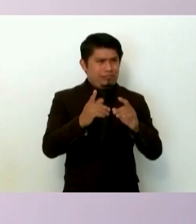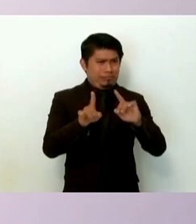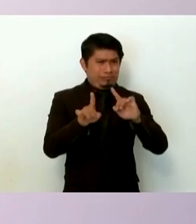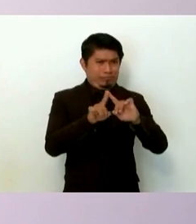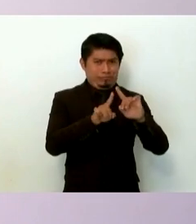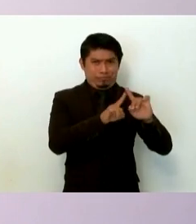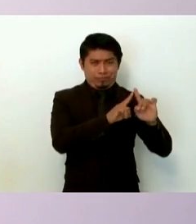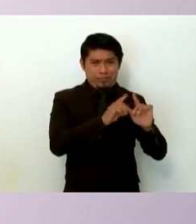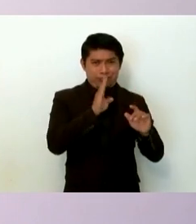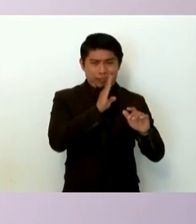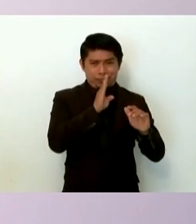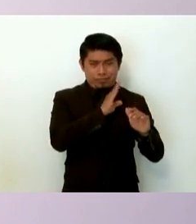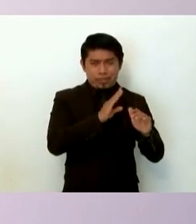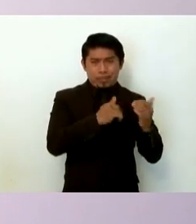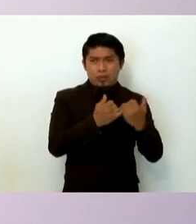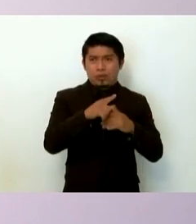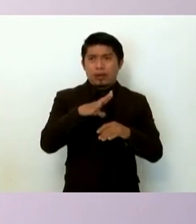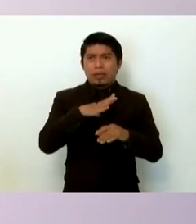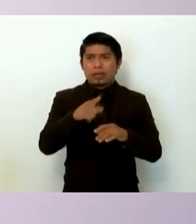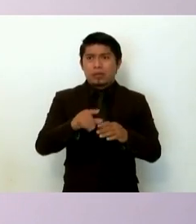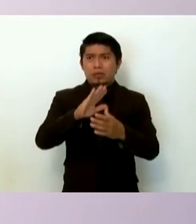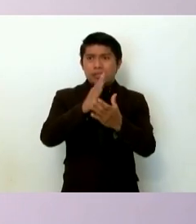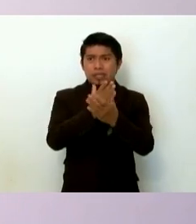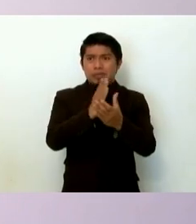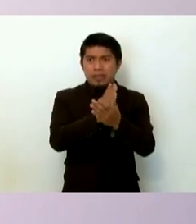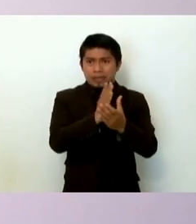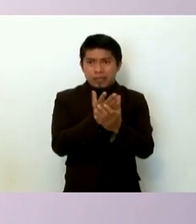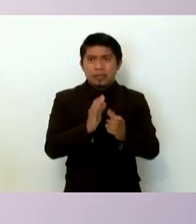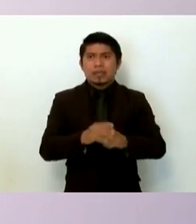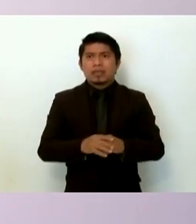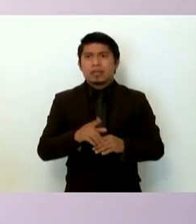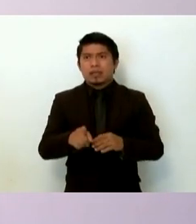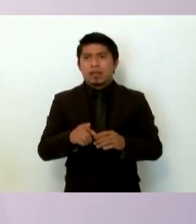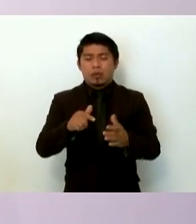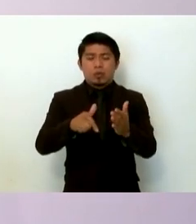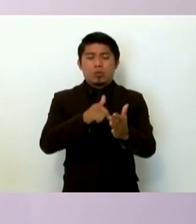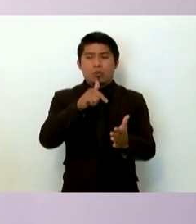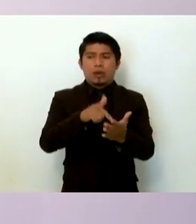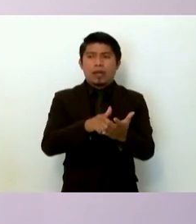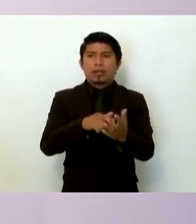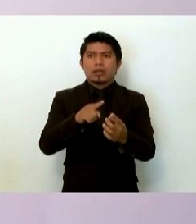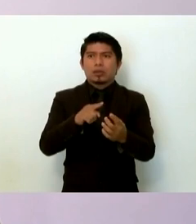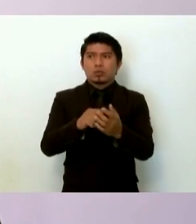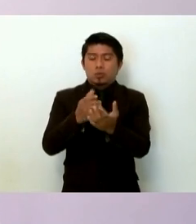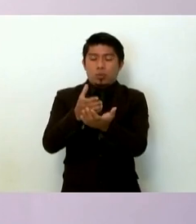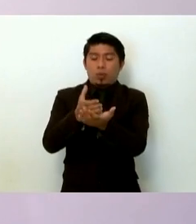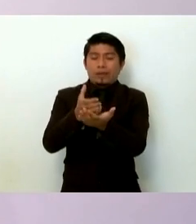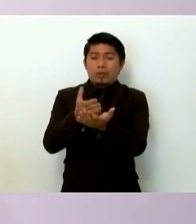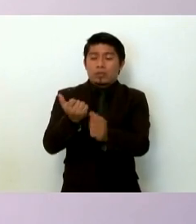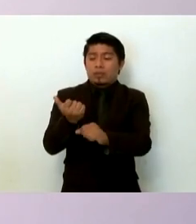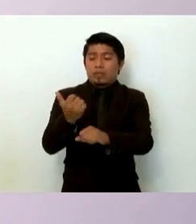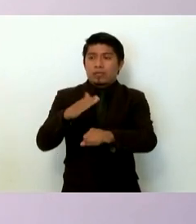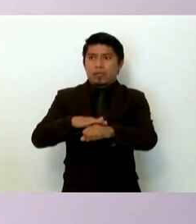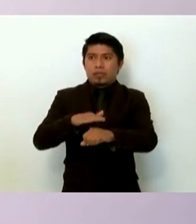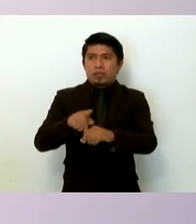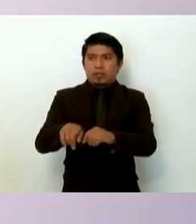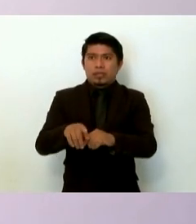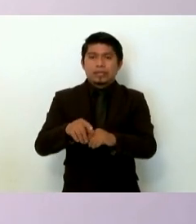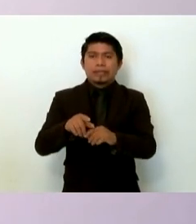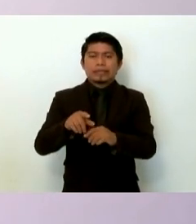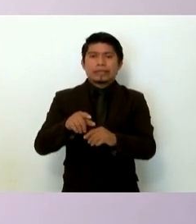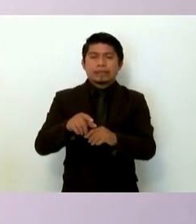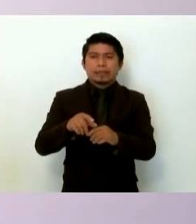anomalías como la integración plena de los expedientes la ubicación de los cuadernos administrativos de sigilo